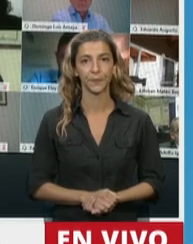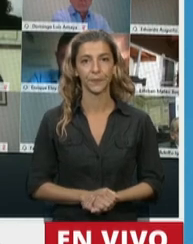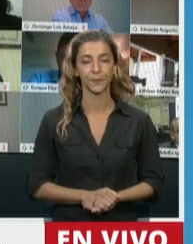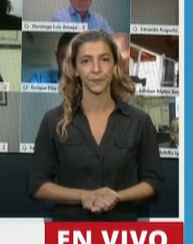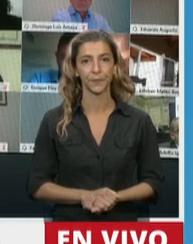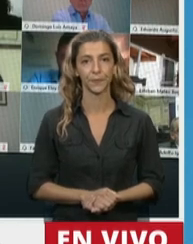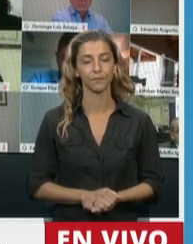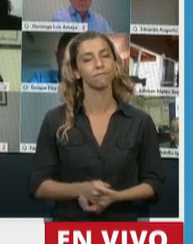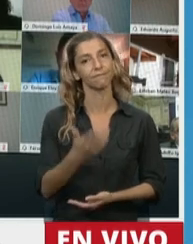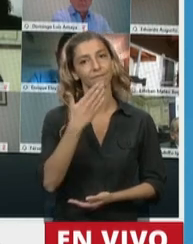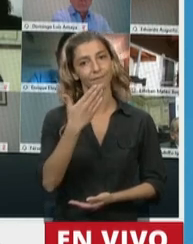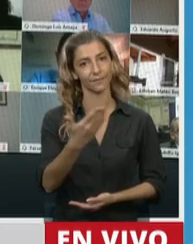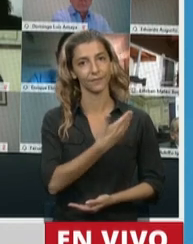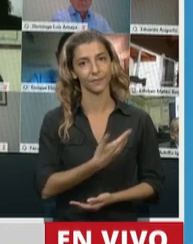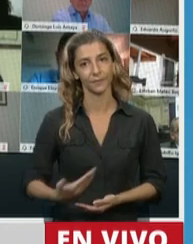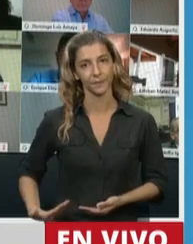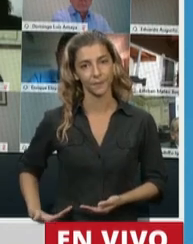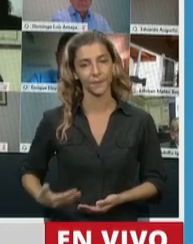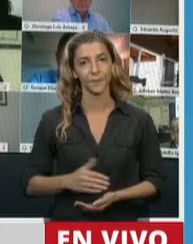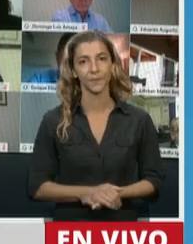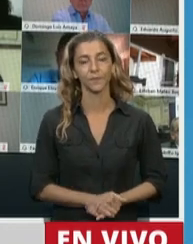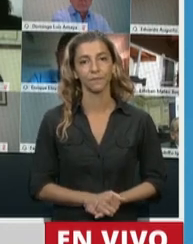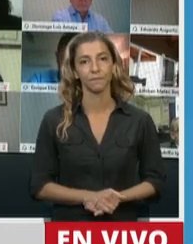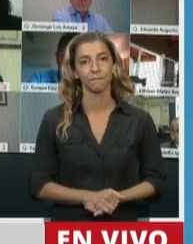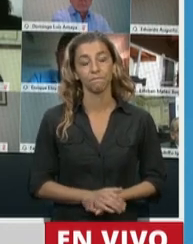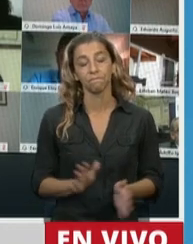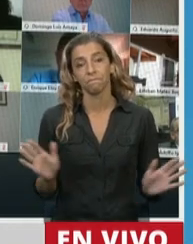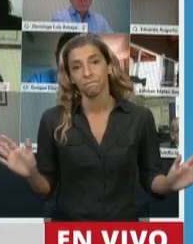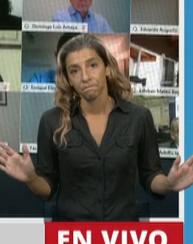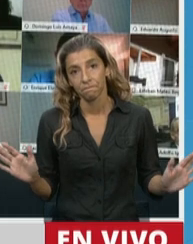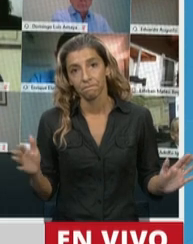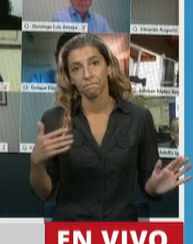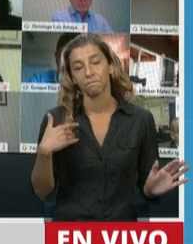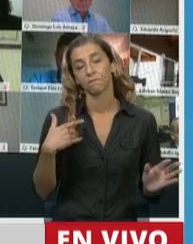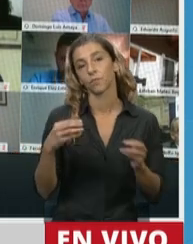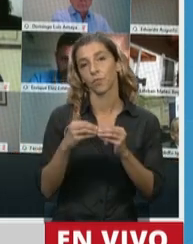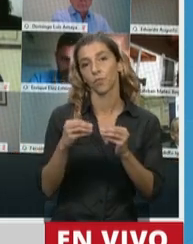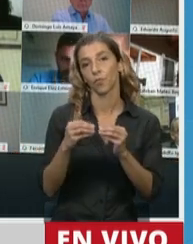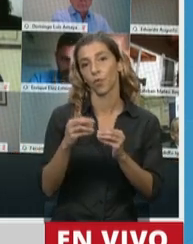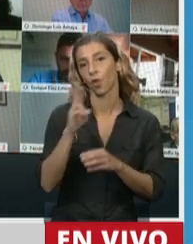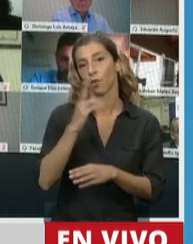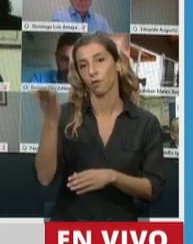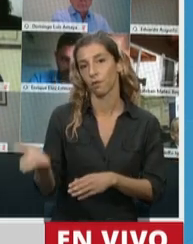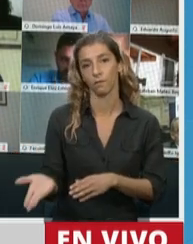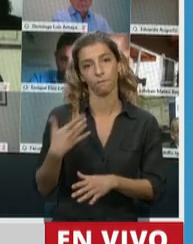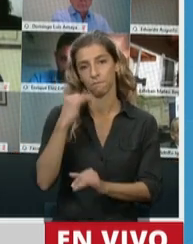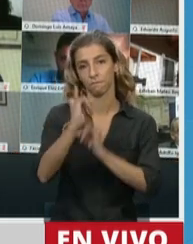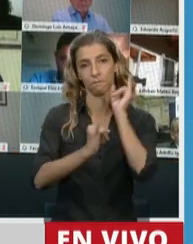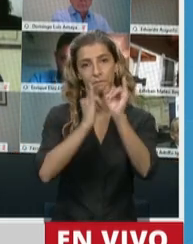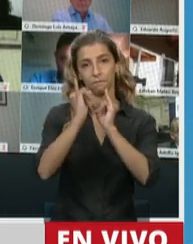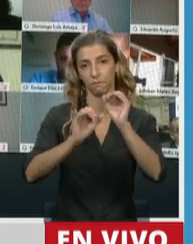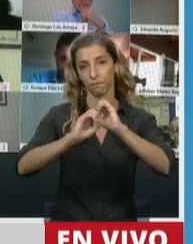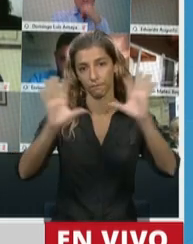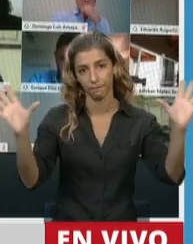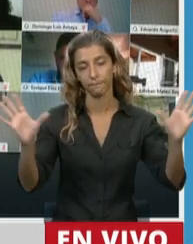Gracias, Presidente. Bueno, creo que mi compañera ha sido muy clara en nuestros planteos,